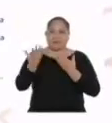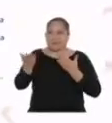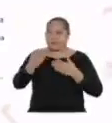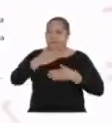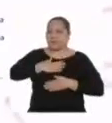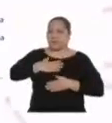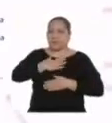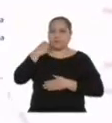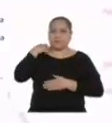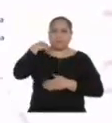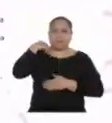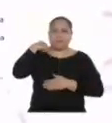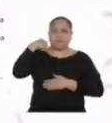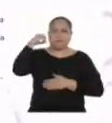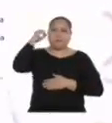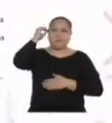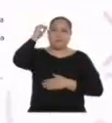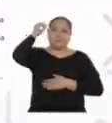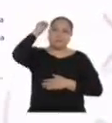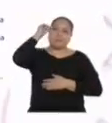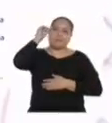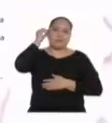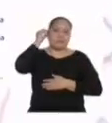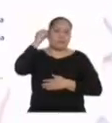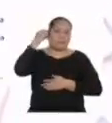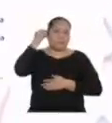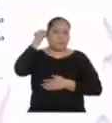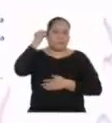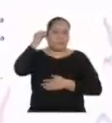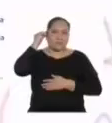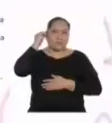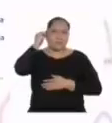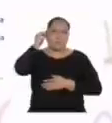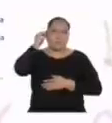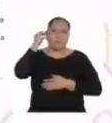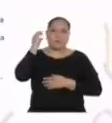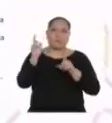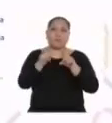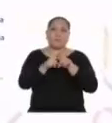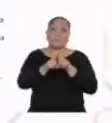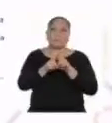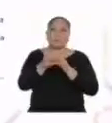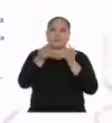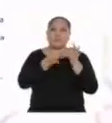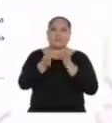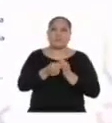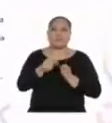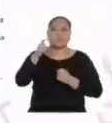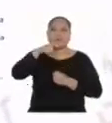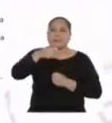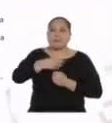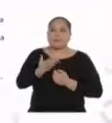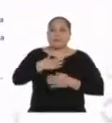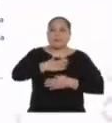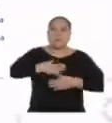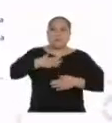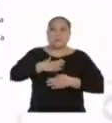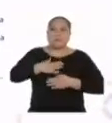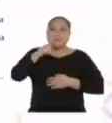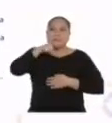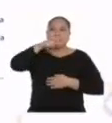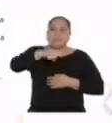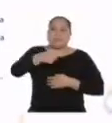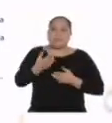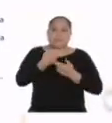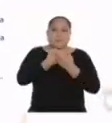satisfacerlas. Luego, entendimos la relación entre la satisfacción de nuestras necesidades y los recursos con los que